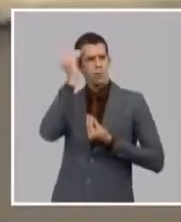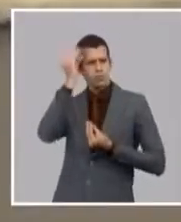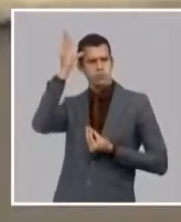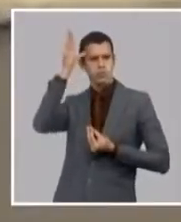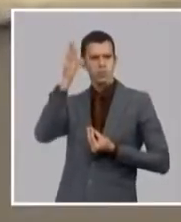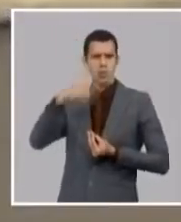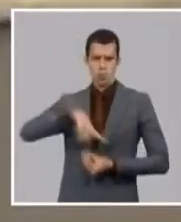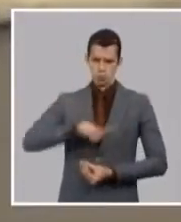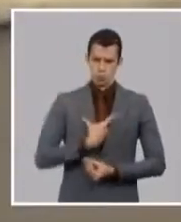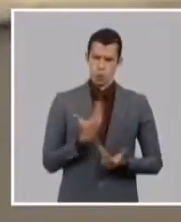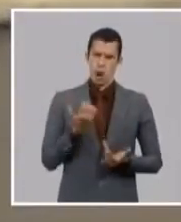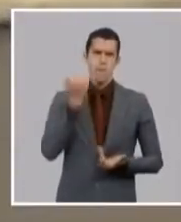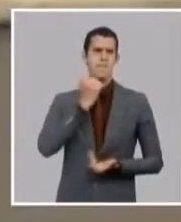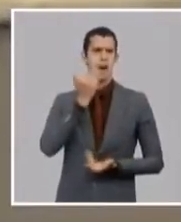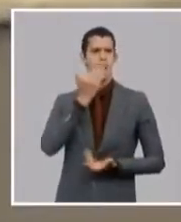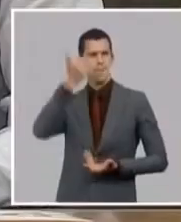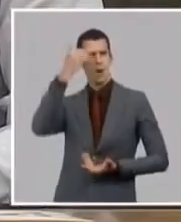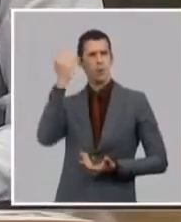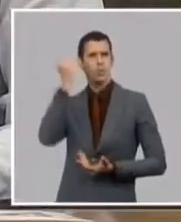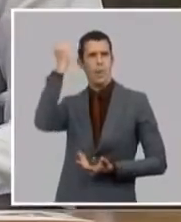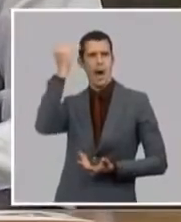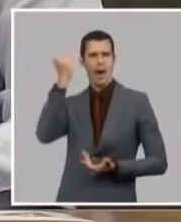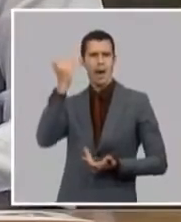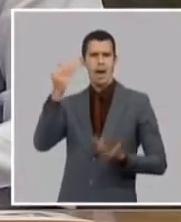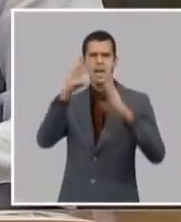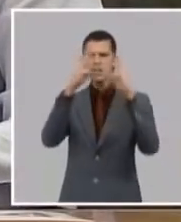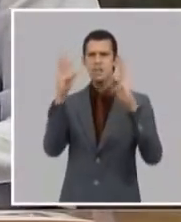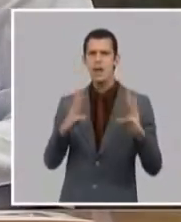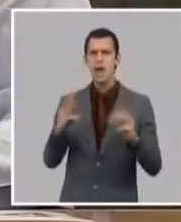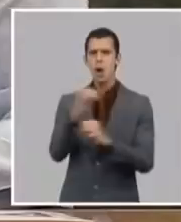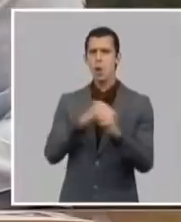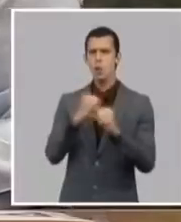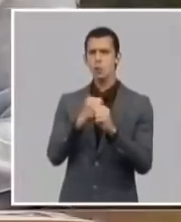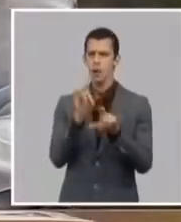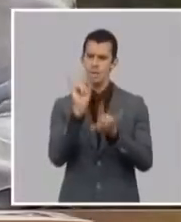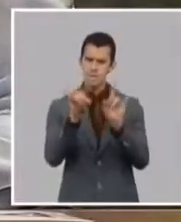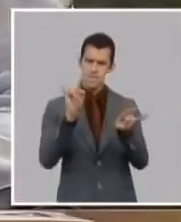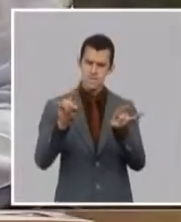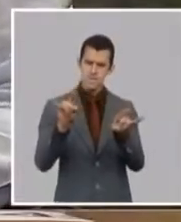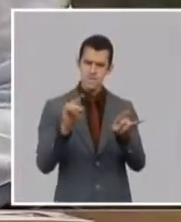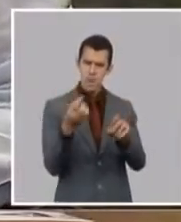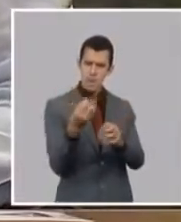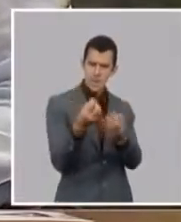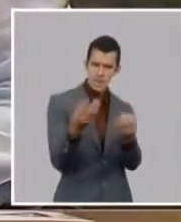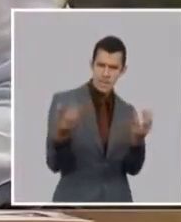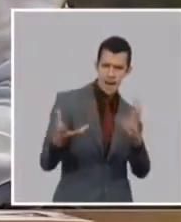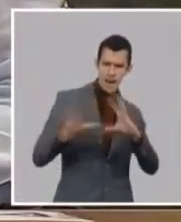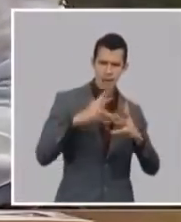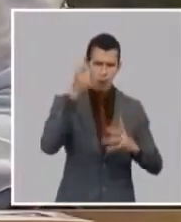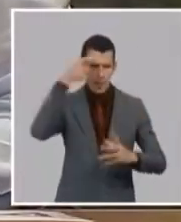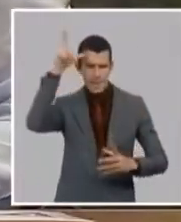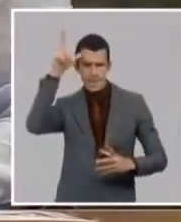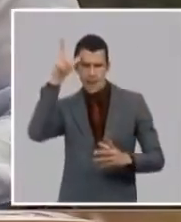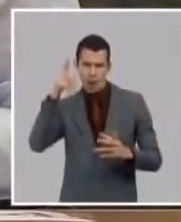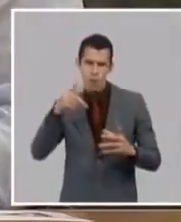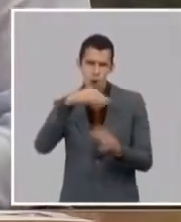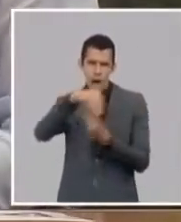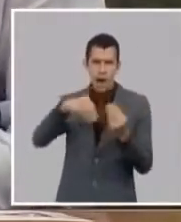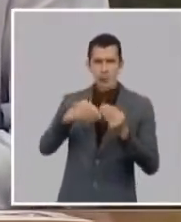decía el general de ejército lamentablemente es como la fábula de Sopo las lenguas la lengua sirve para lo bueno